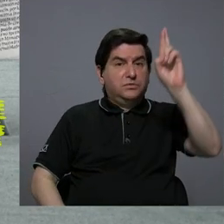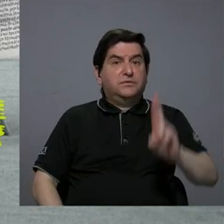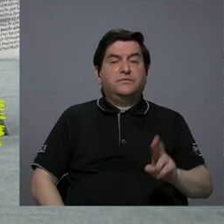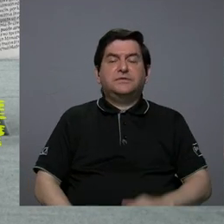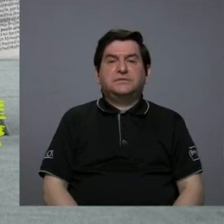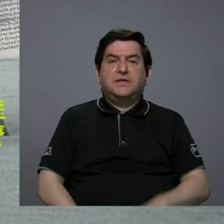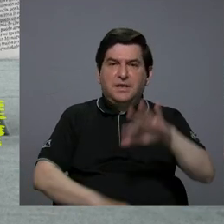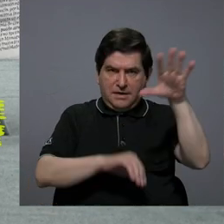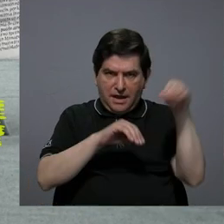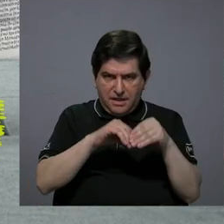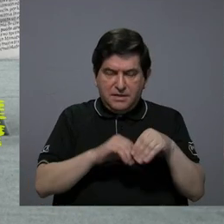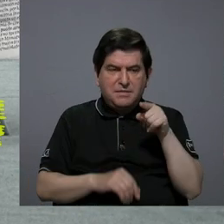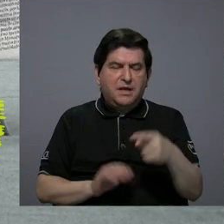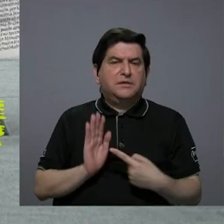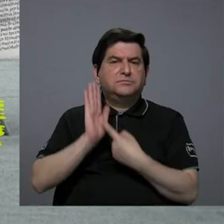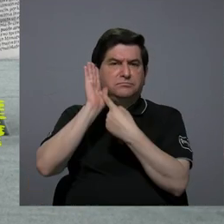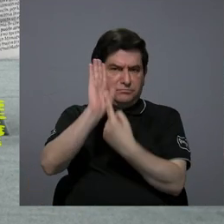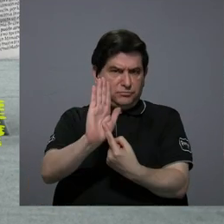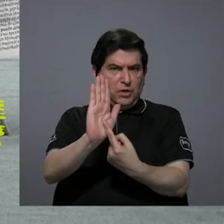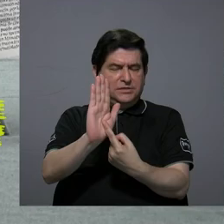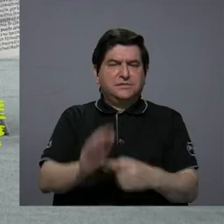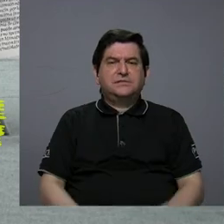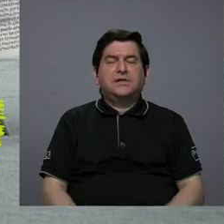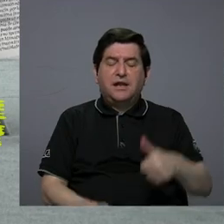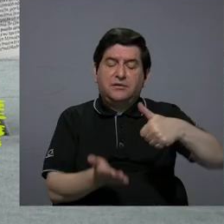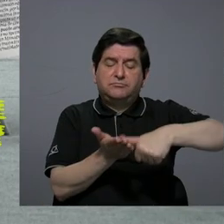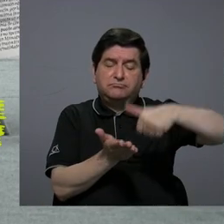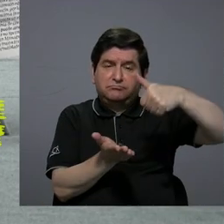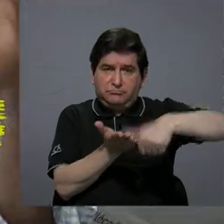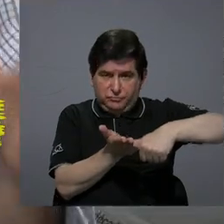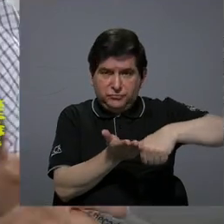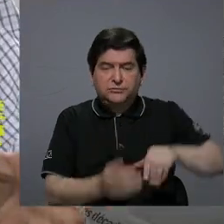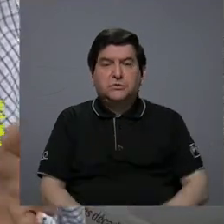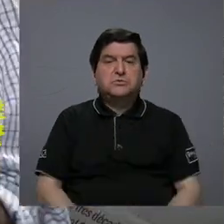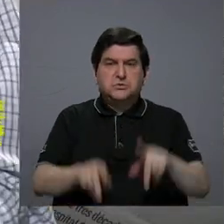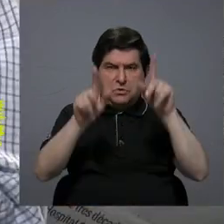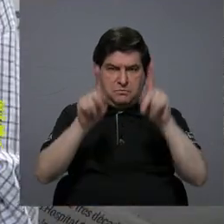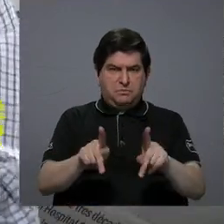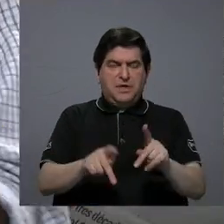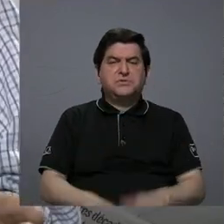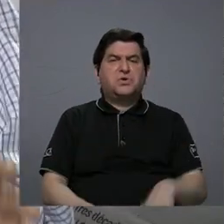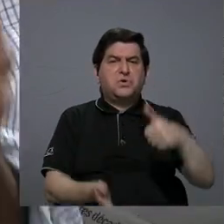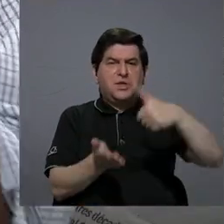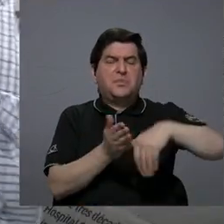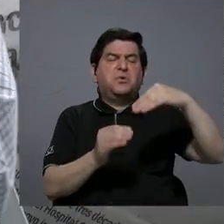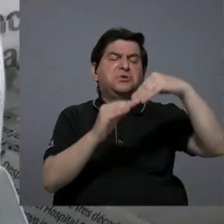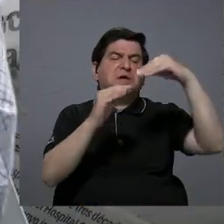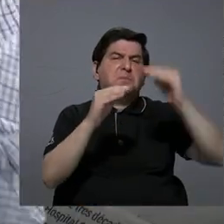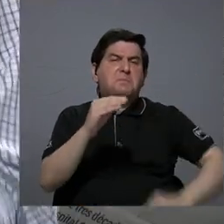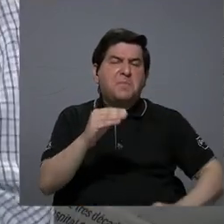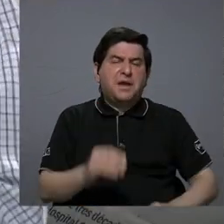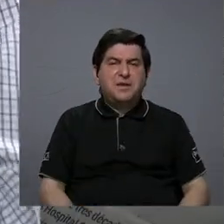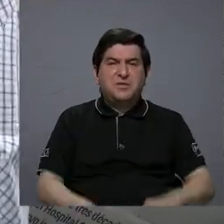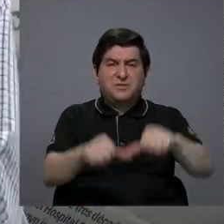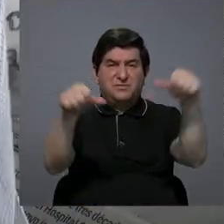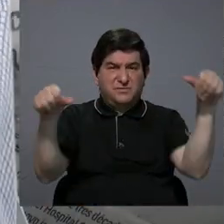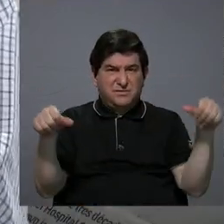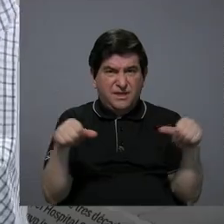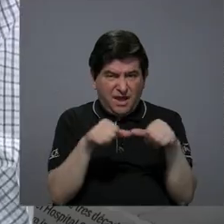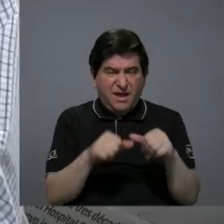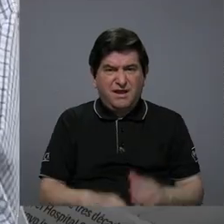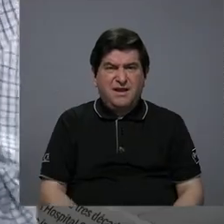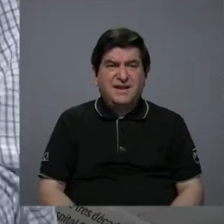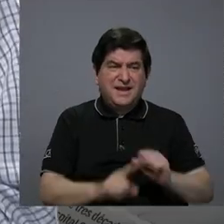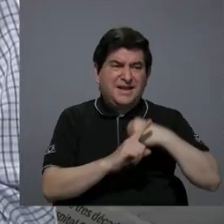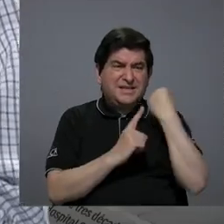y que además eso se expresa incluso electoralmente. Las personas, por ejemplo, votan menos en las zonas en